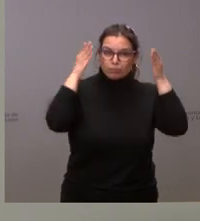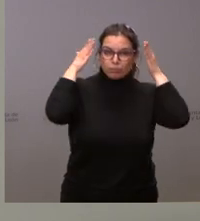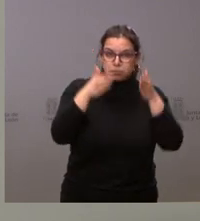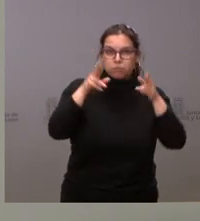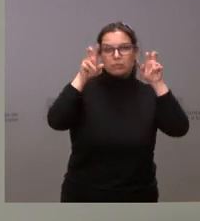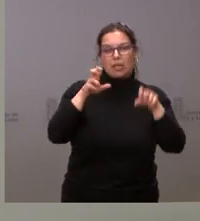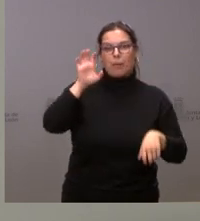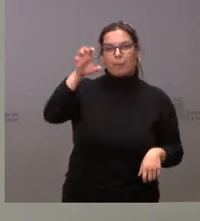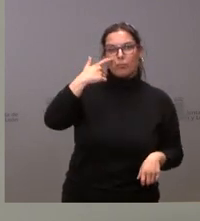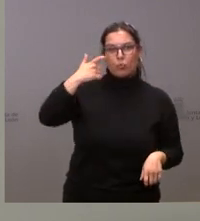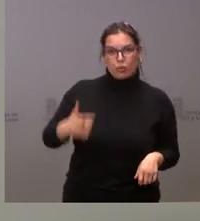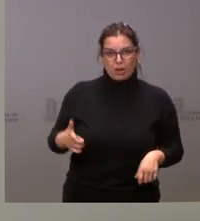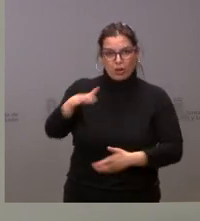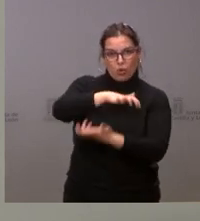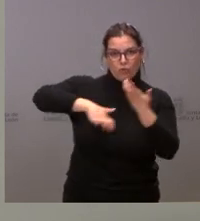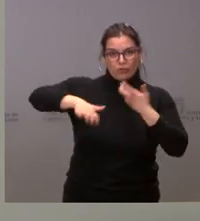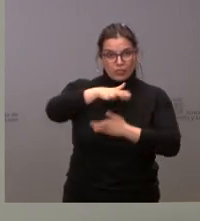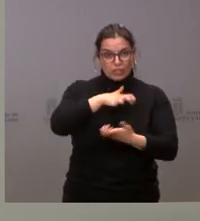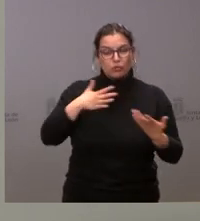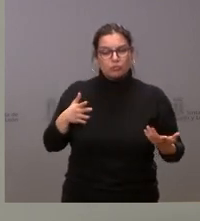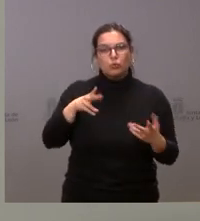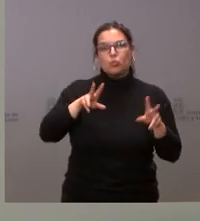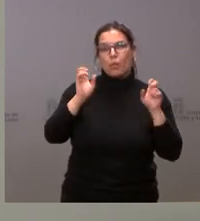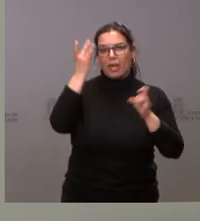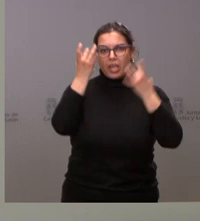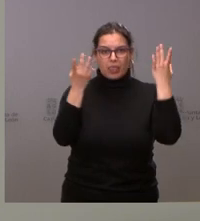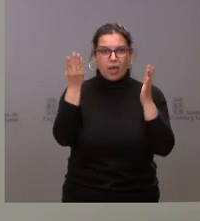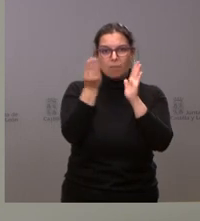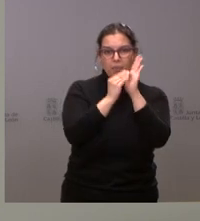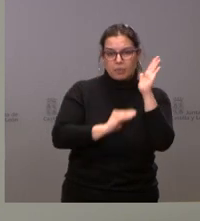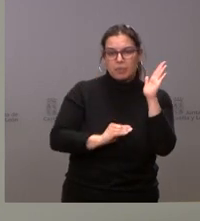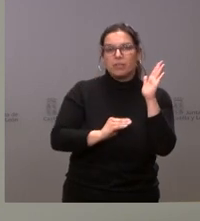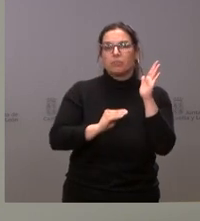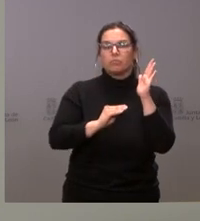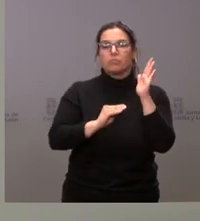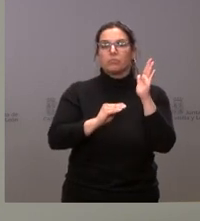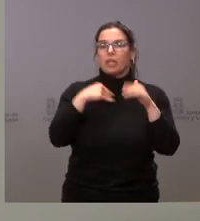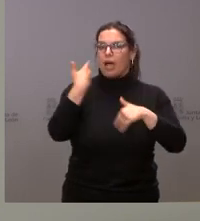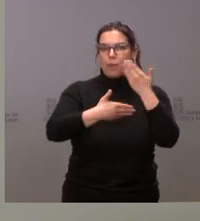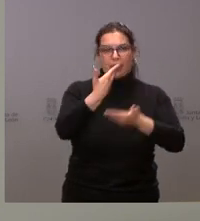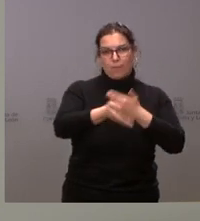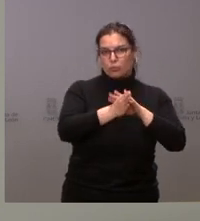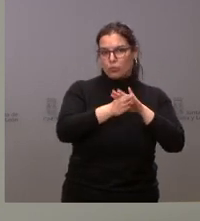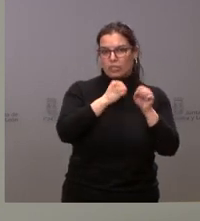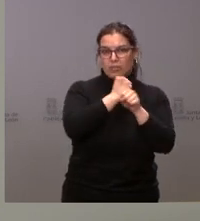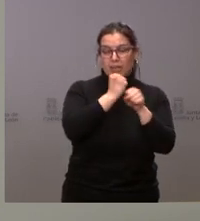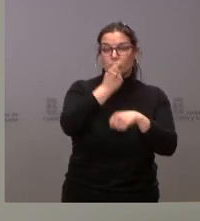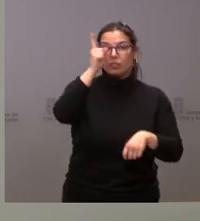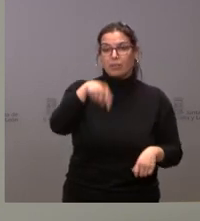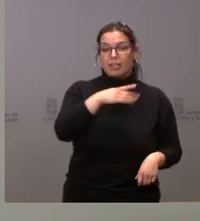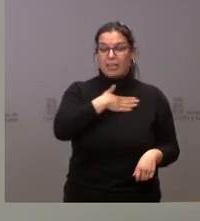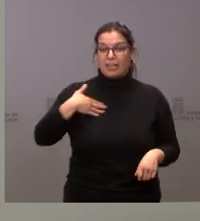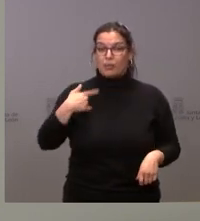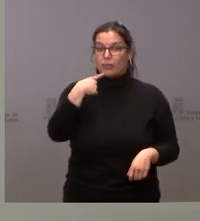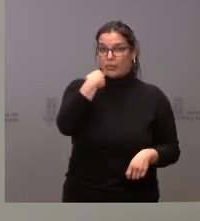Ucrania, donde tomó nuevas iniciativas, donde repasó algunas de las cuestiones y seguimos avanzando en esta dirección y queríamos también darles cuenta